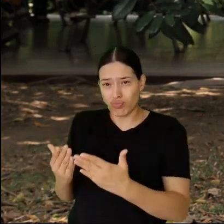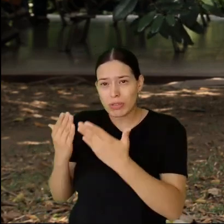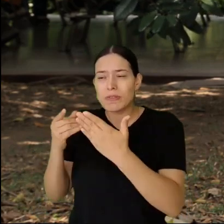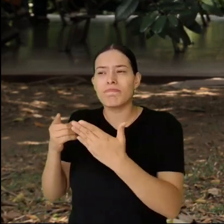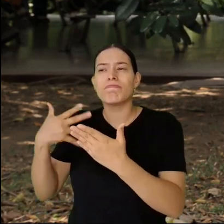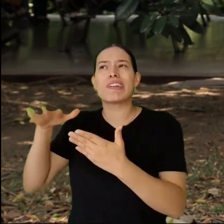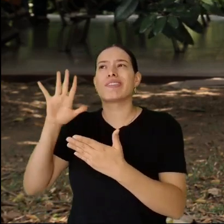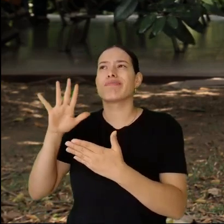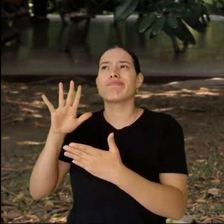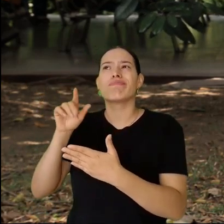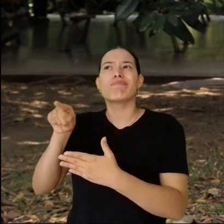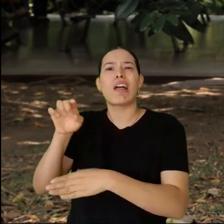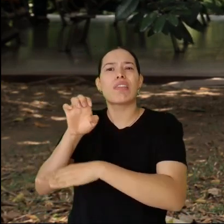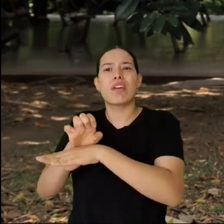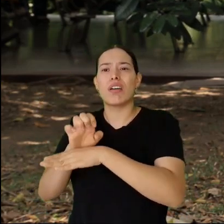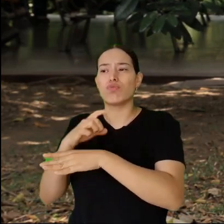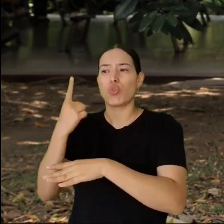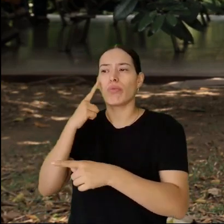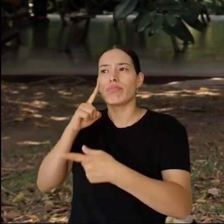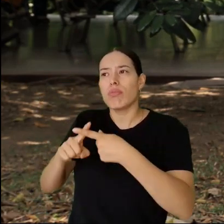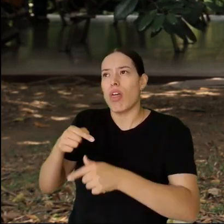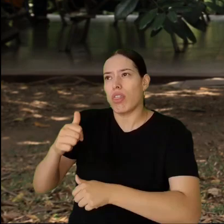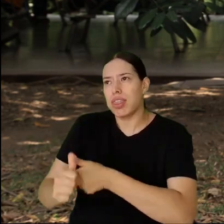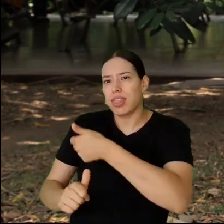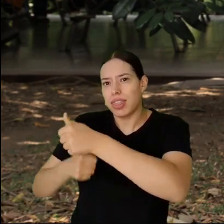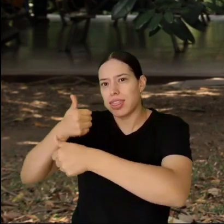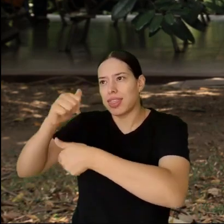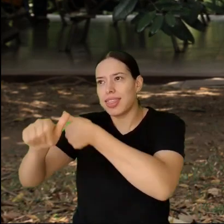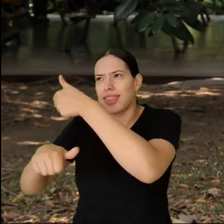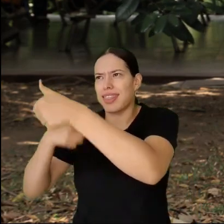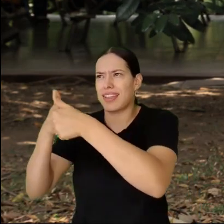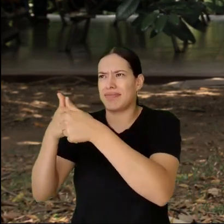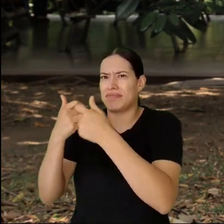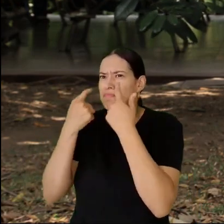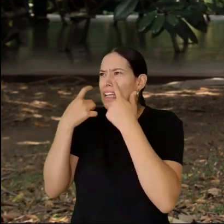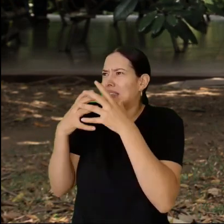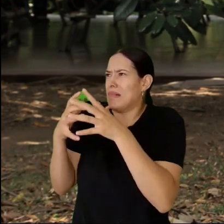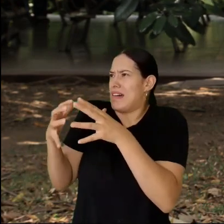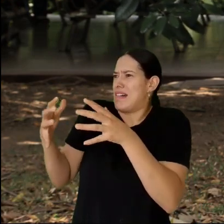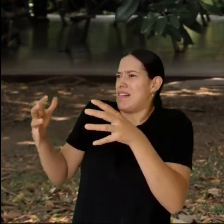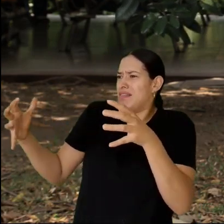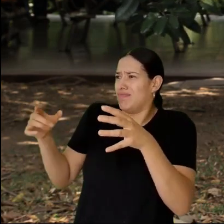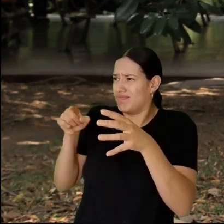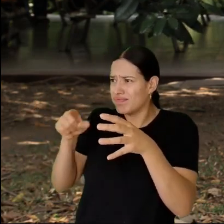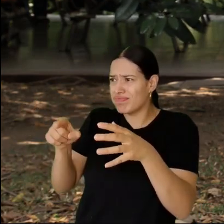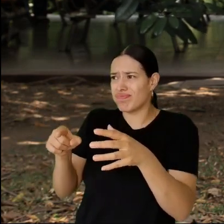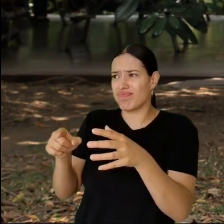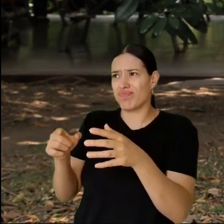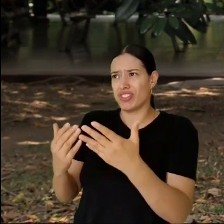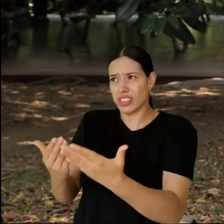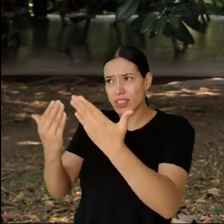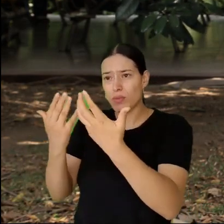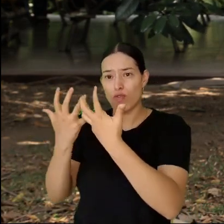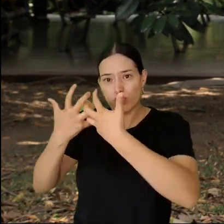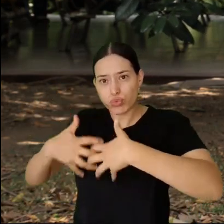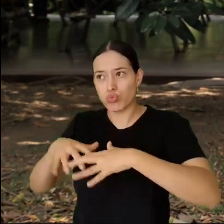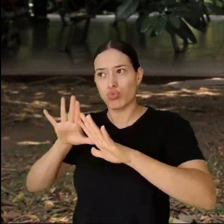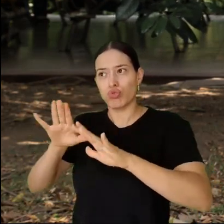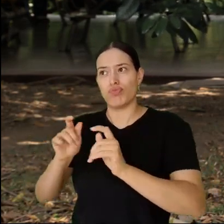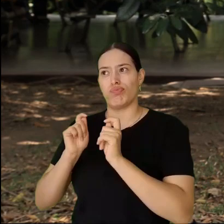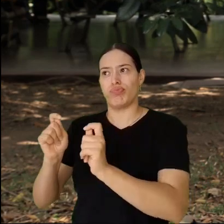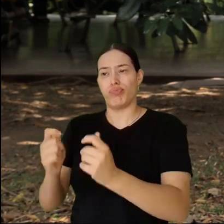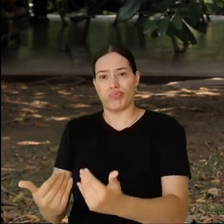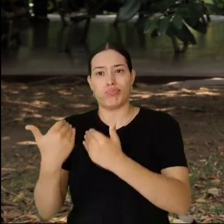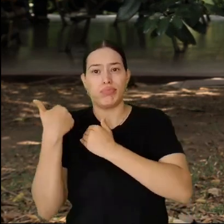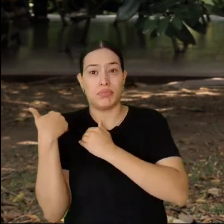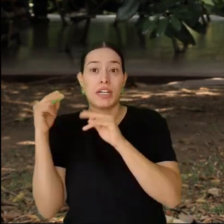estructura burocrática desproporcionada que realmente no cumple funciones que le aporten